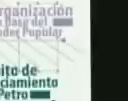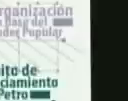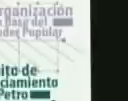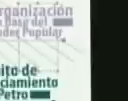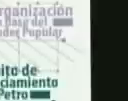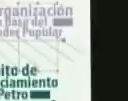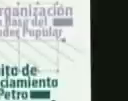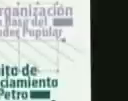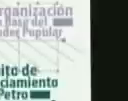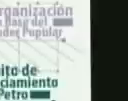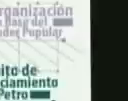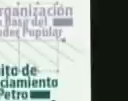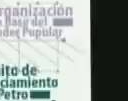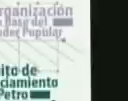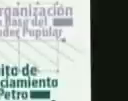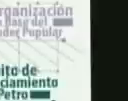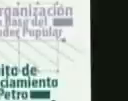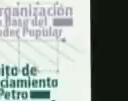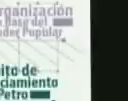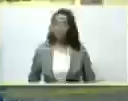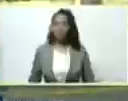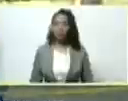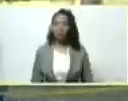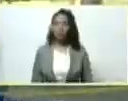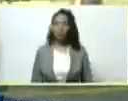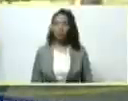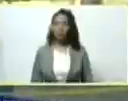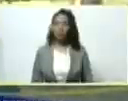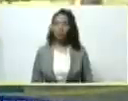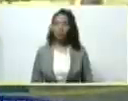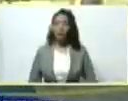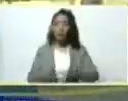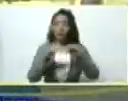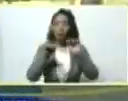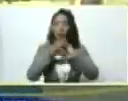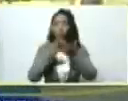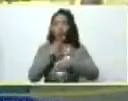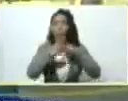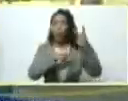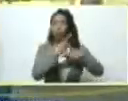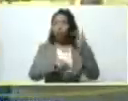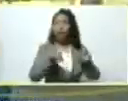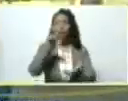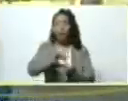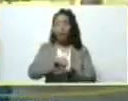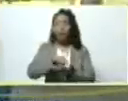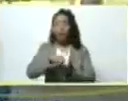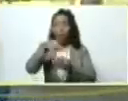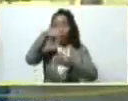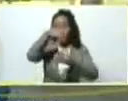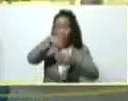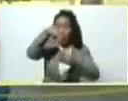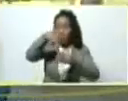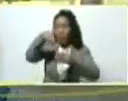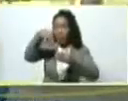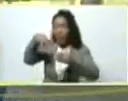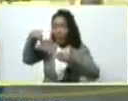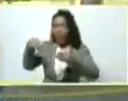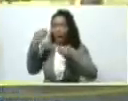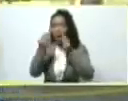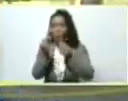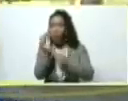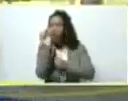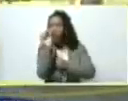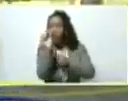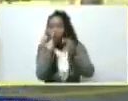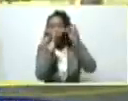lo concreto todo el mundo produciendo su semilla los centros de producción de semillas centrales la semilla venezolana